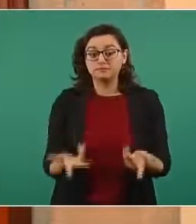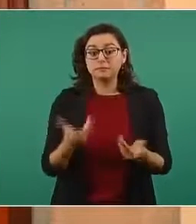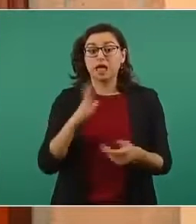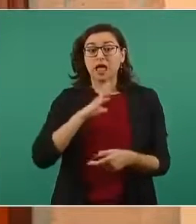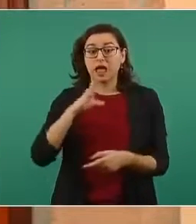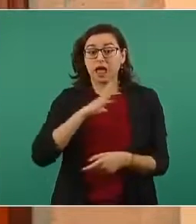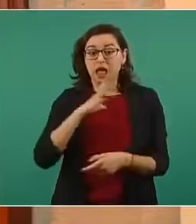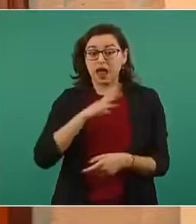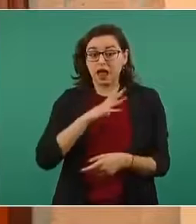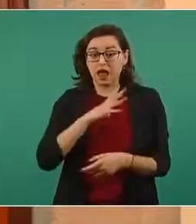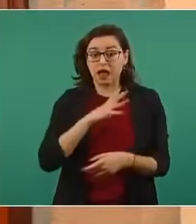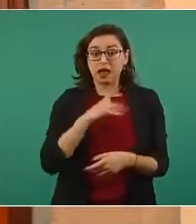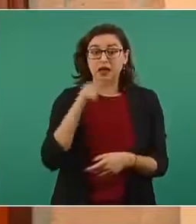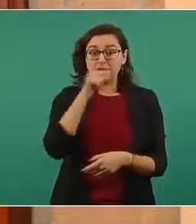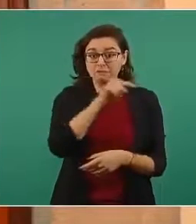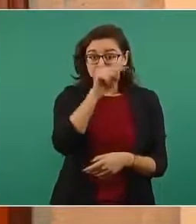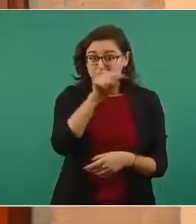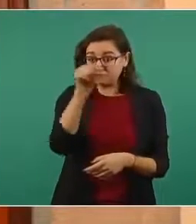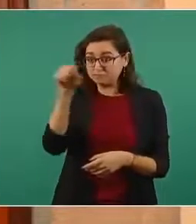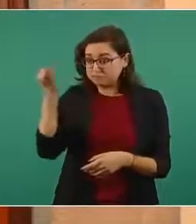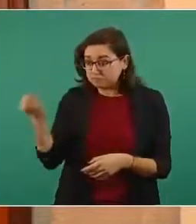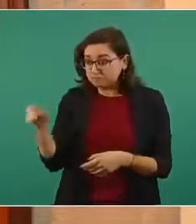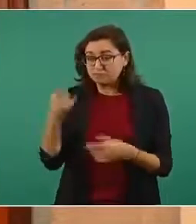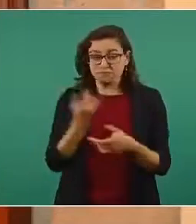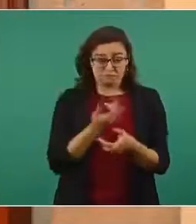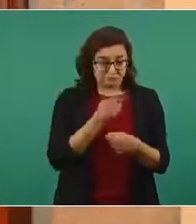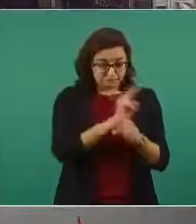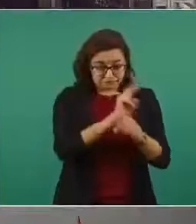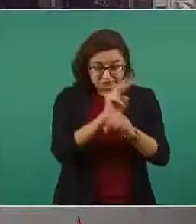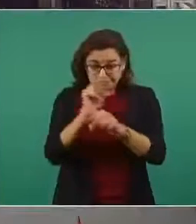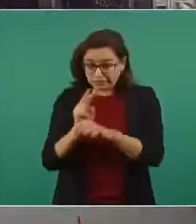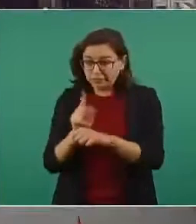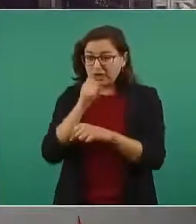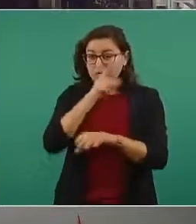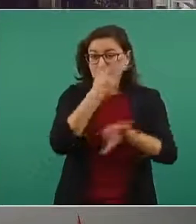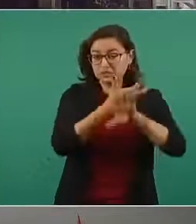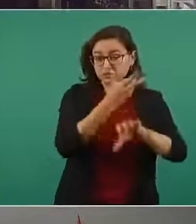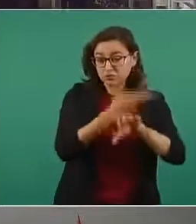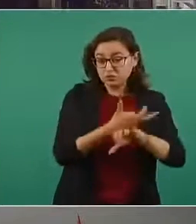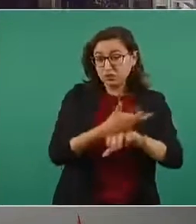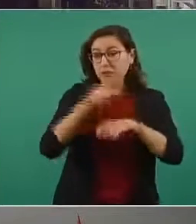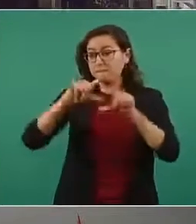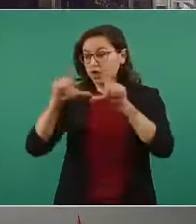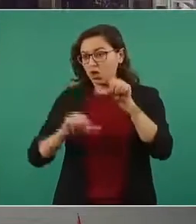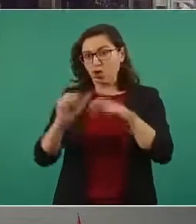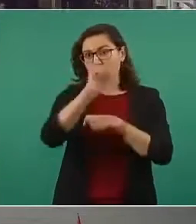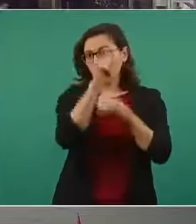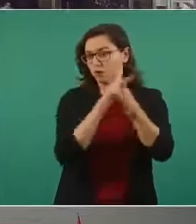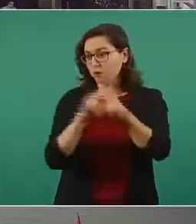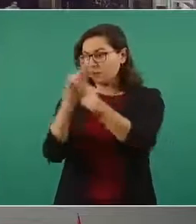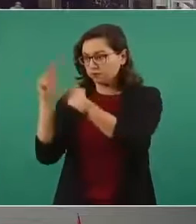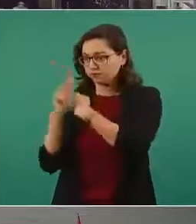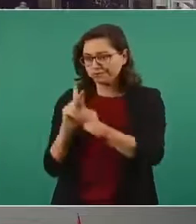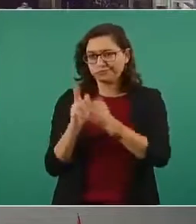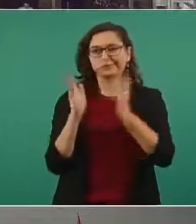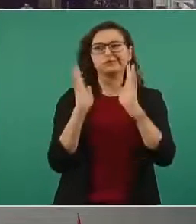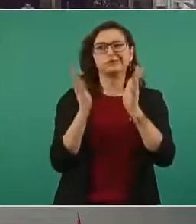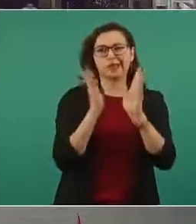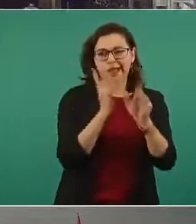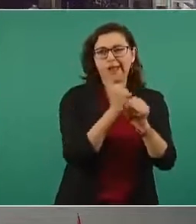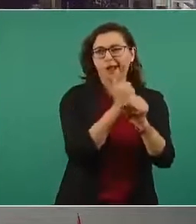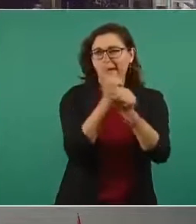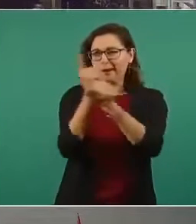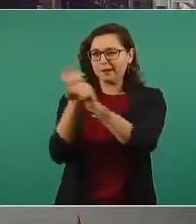financieras y o viajes internacionales en los Estados Unidos, México y otros países. A